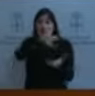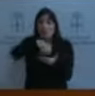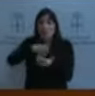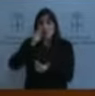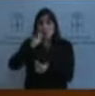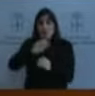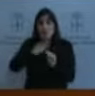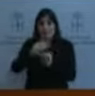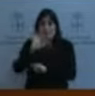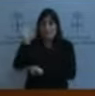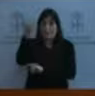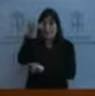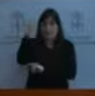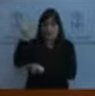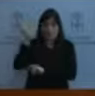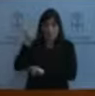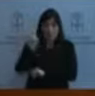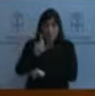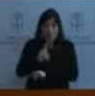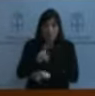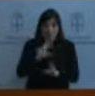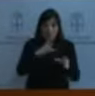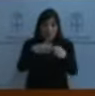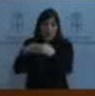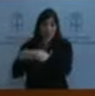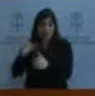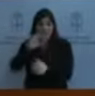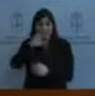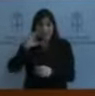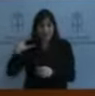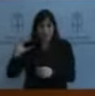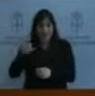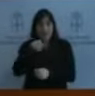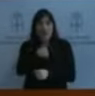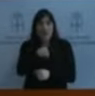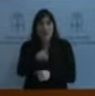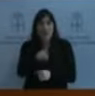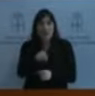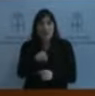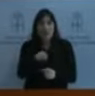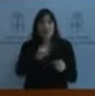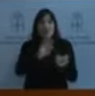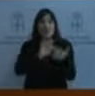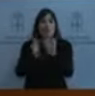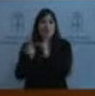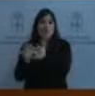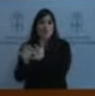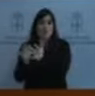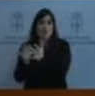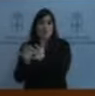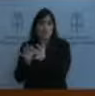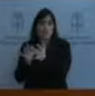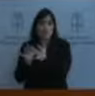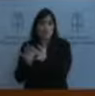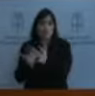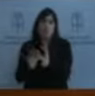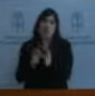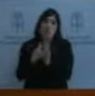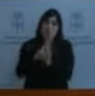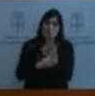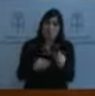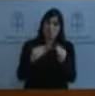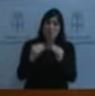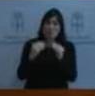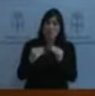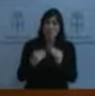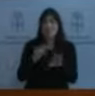agropados, los los CRAS, en los que se llevó una conectividad en buenas condiciones a las escuelas más pequeñas, si se las agrupó, y